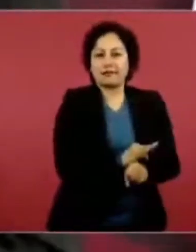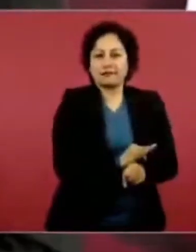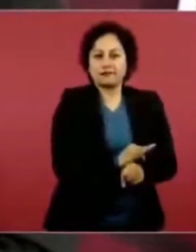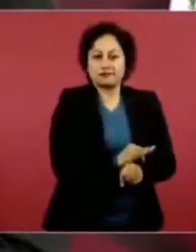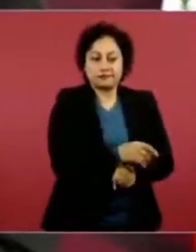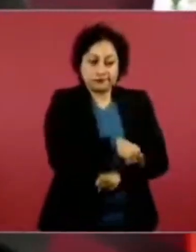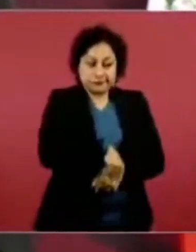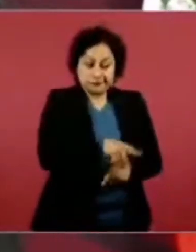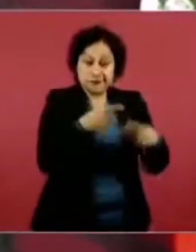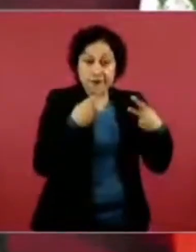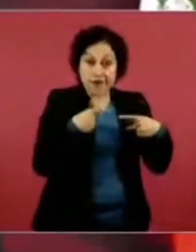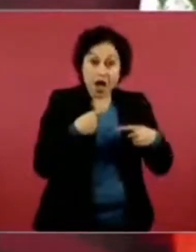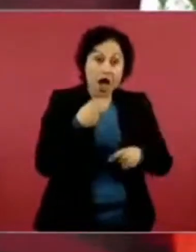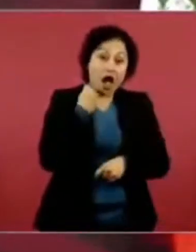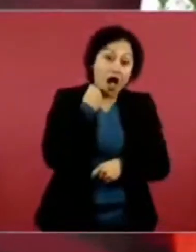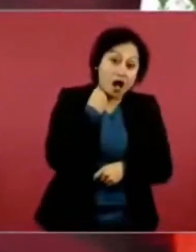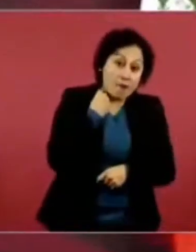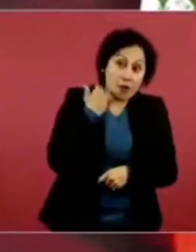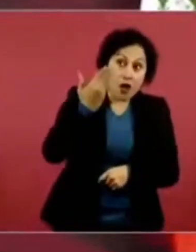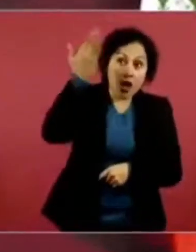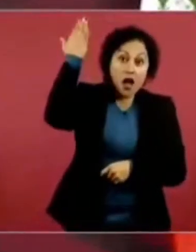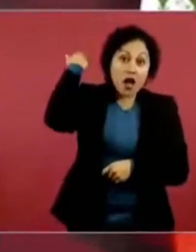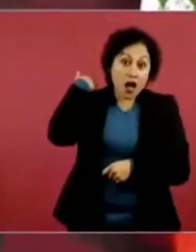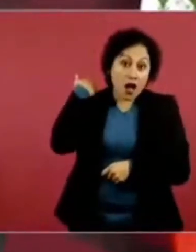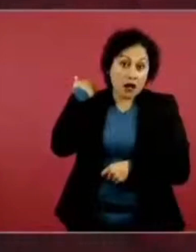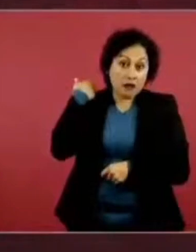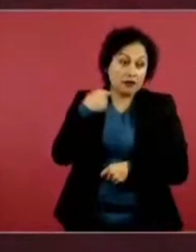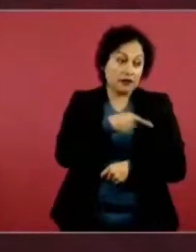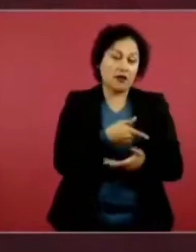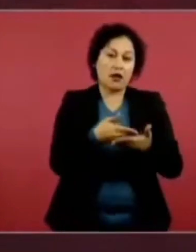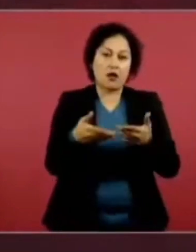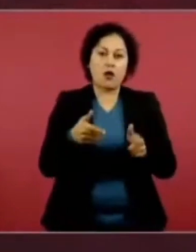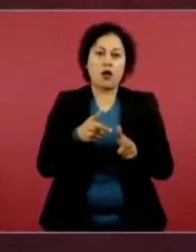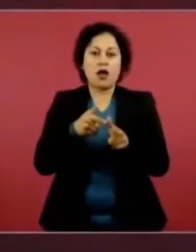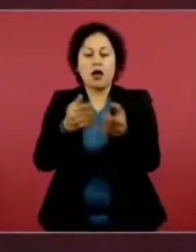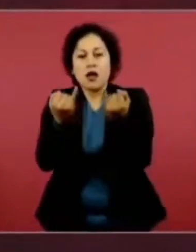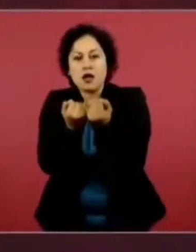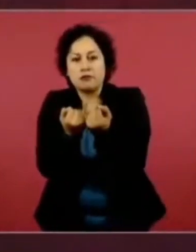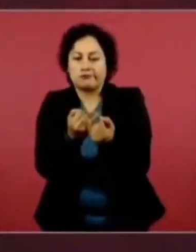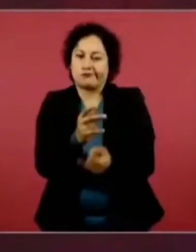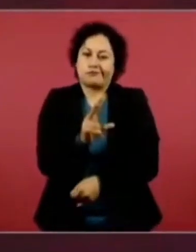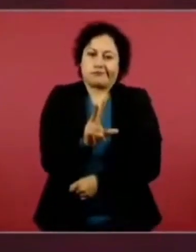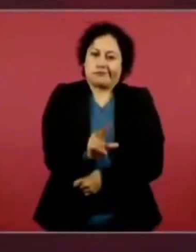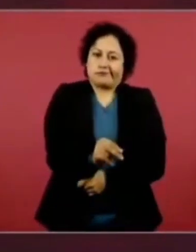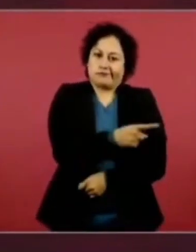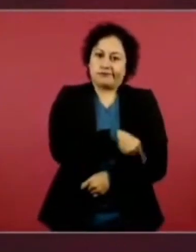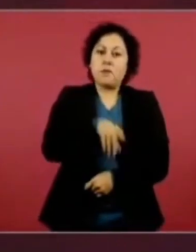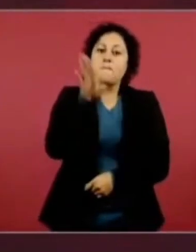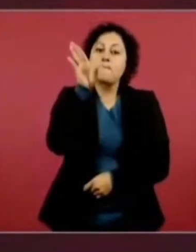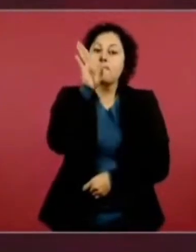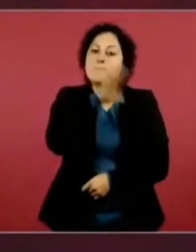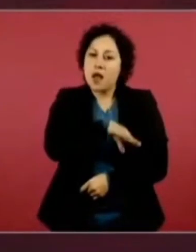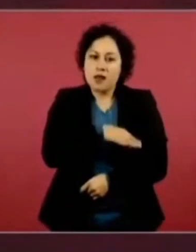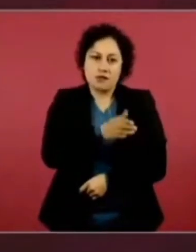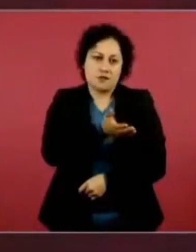época de las injusticias y de la corrupción. Pero eso ya no